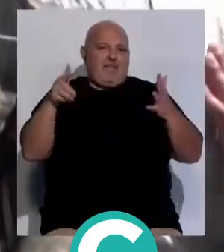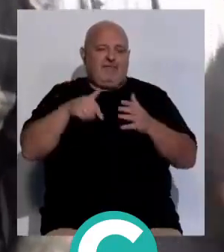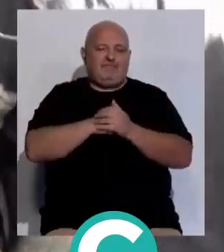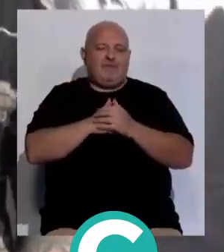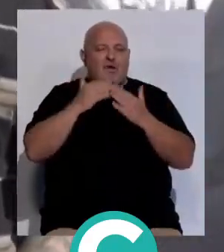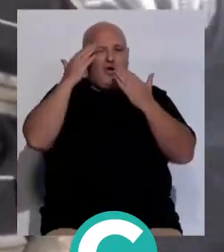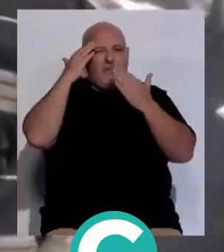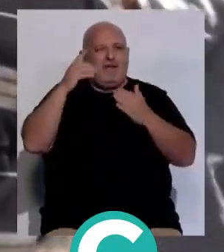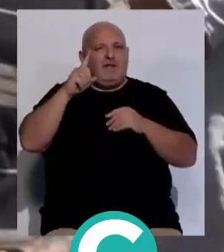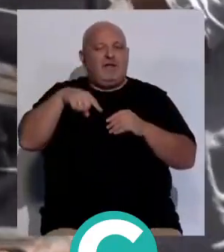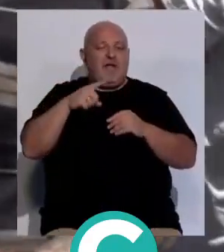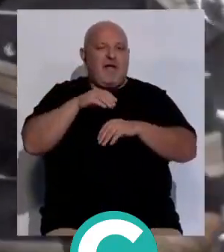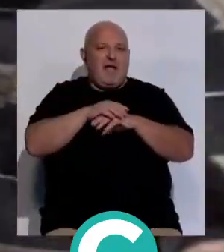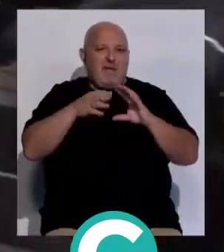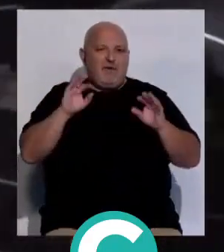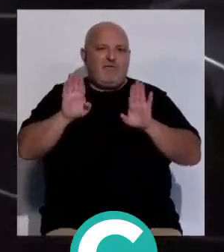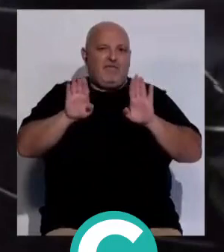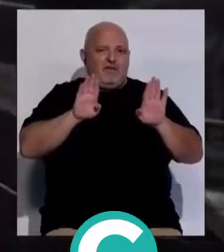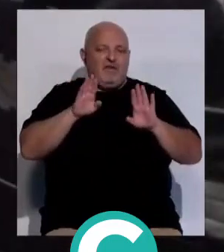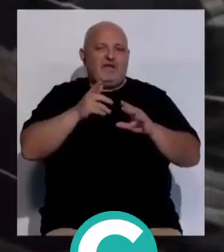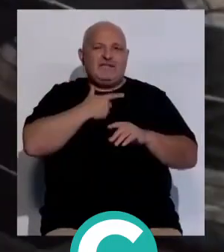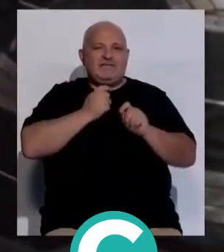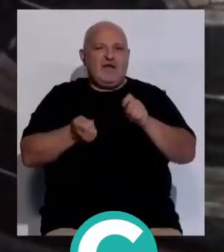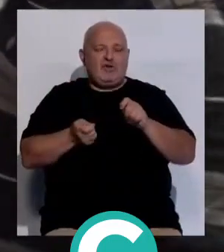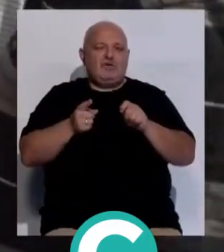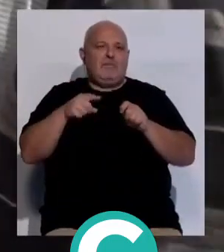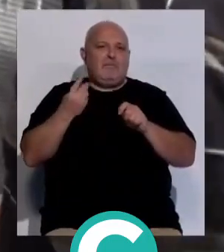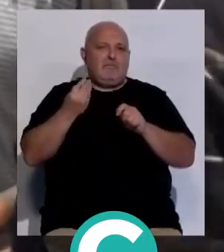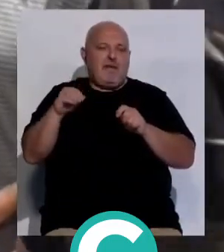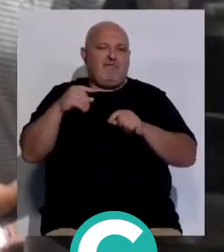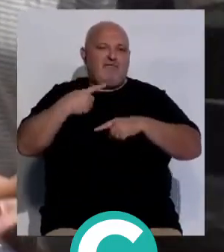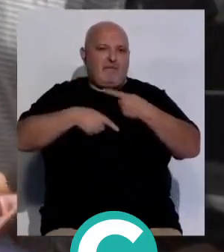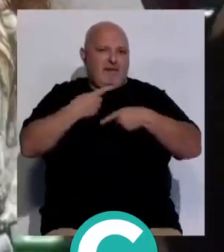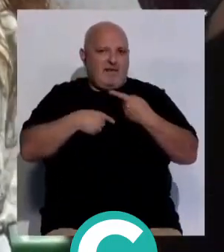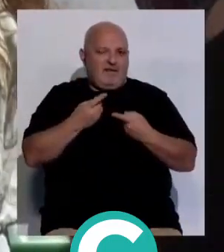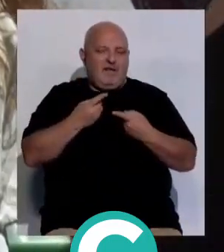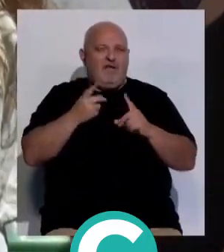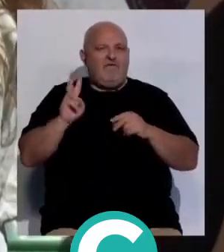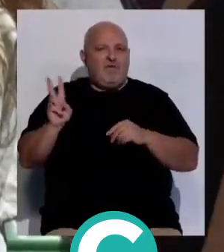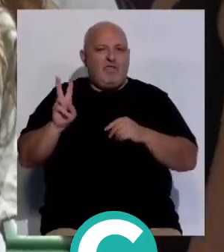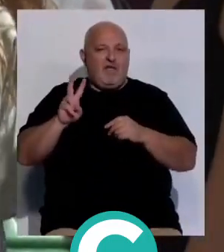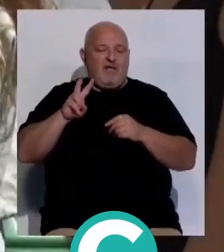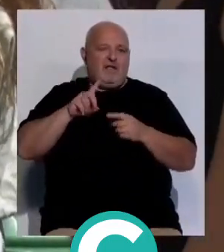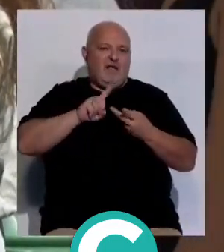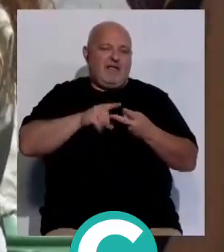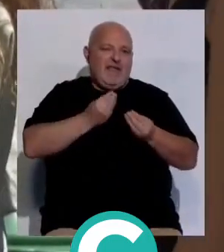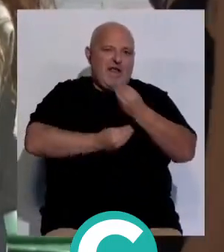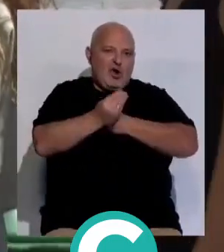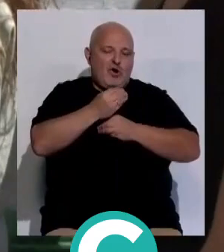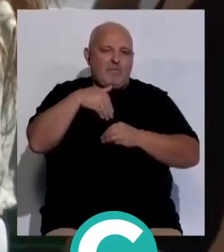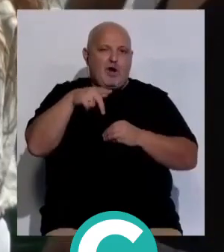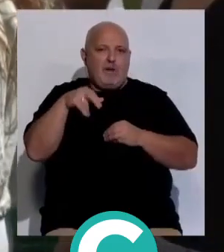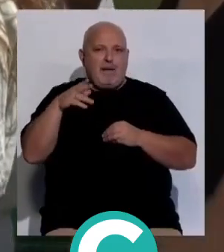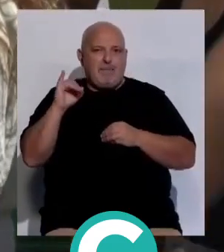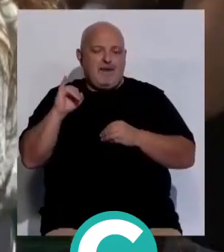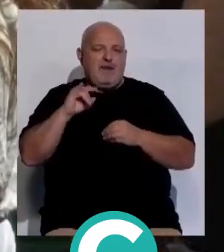Un homenaje en el que además de sus amigos, vecinos y su chirigota, no podían faltar su familia. Su viuda, Meligroso, y sus hijos, Manolo